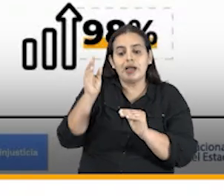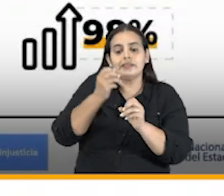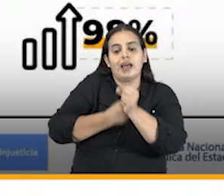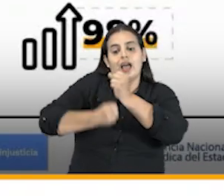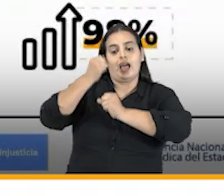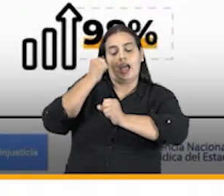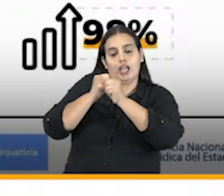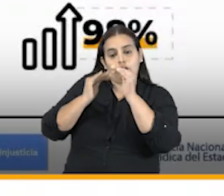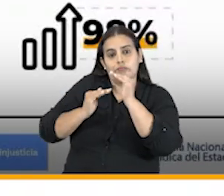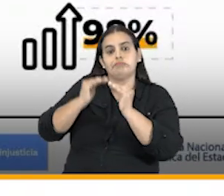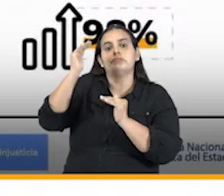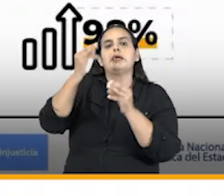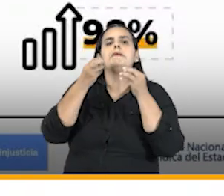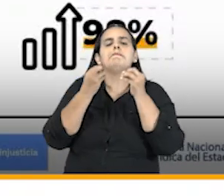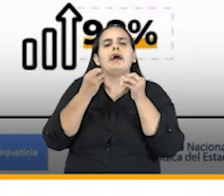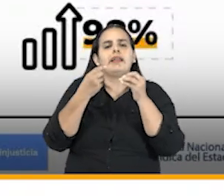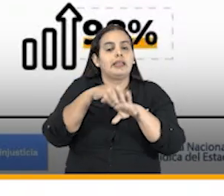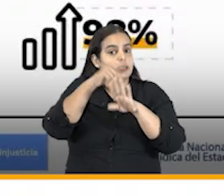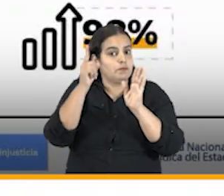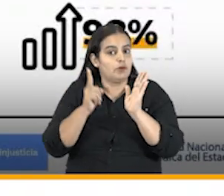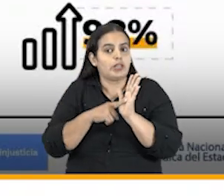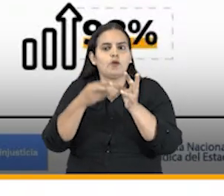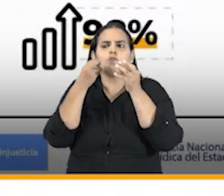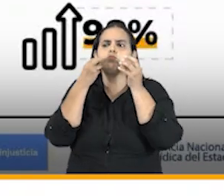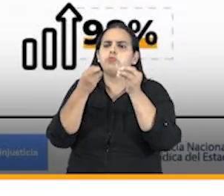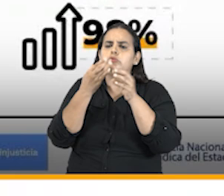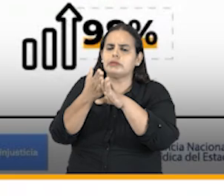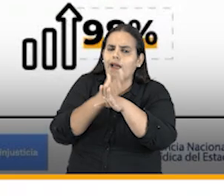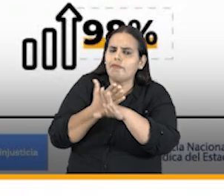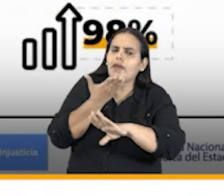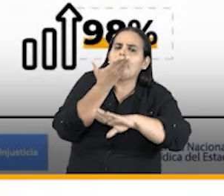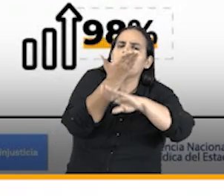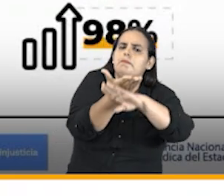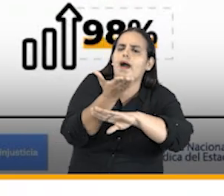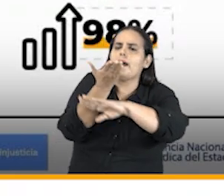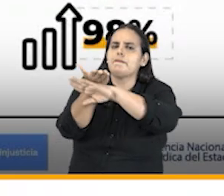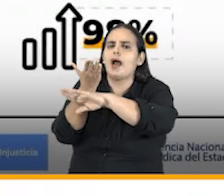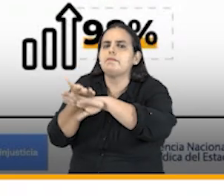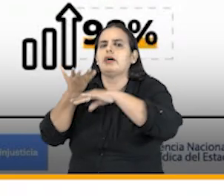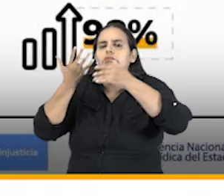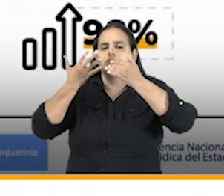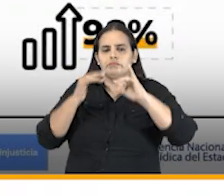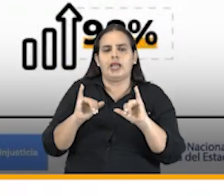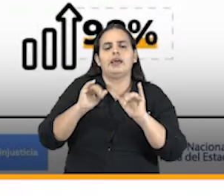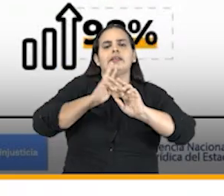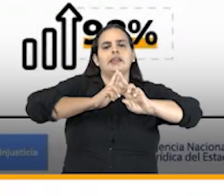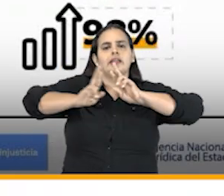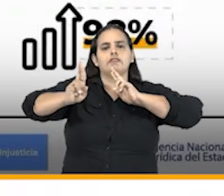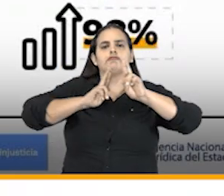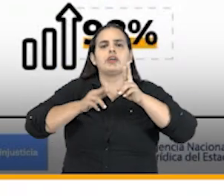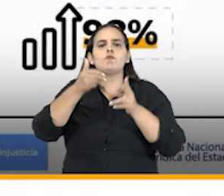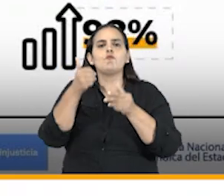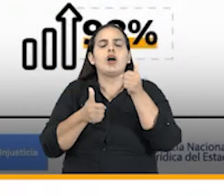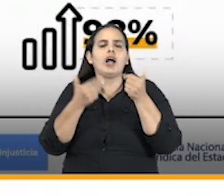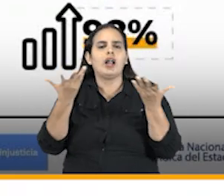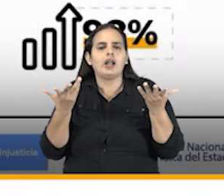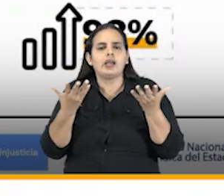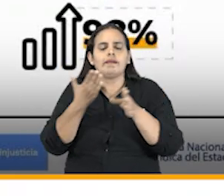plan inmediatamente anterior y para resaltar que muchas de esas solicitudes están relacionadas con